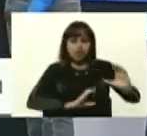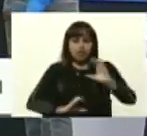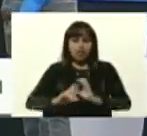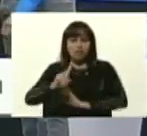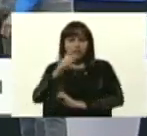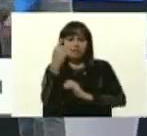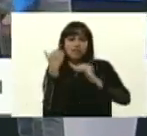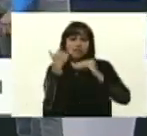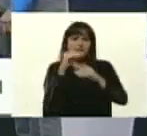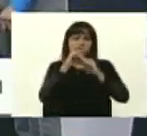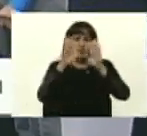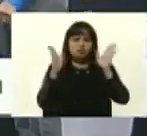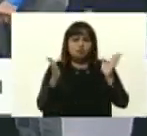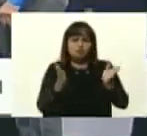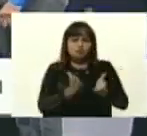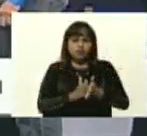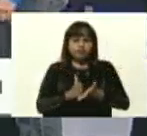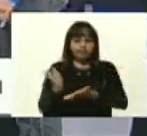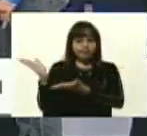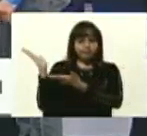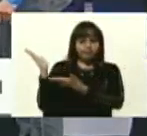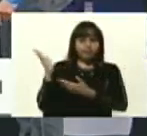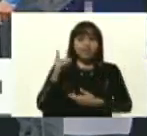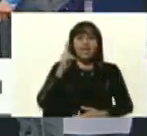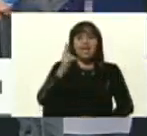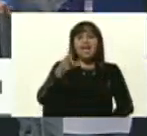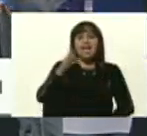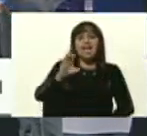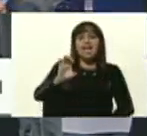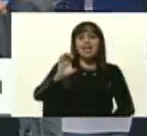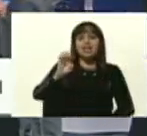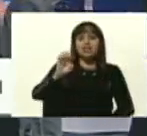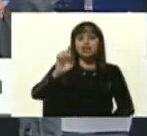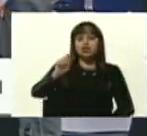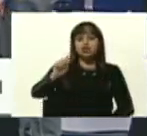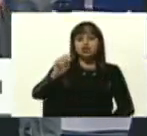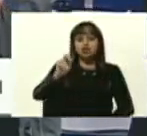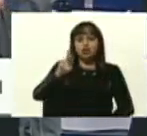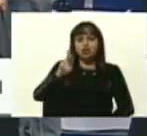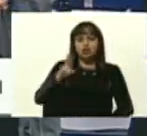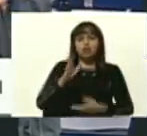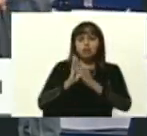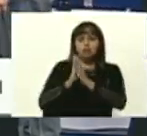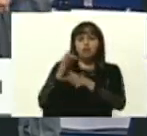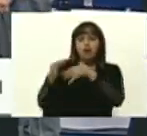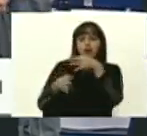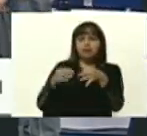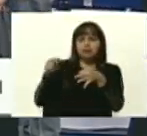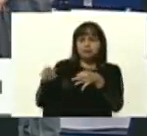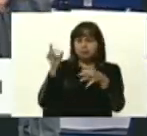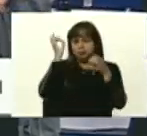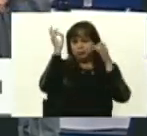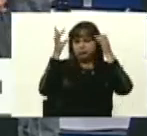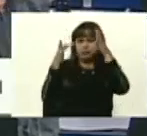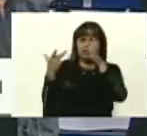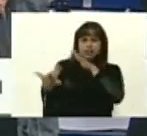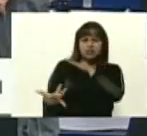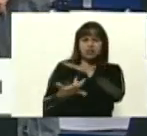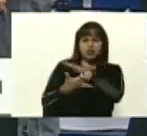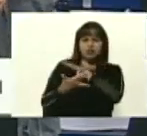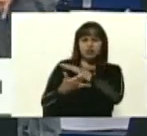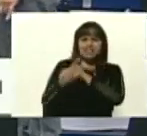mundial. Héctor, por favor, muéstranos esta creación tecnológica